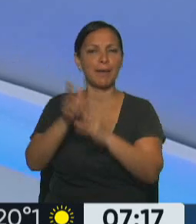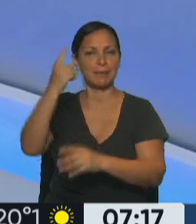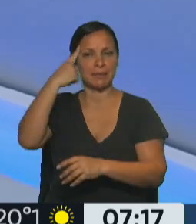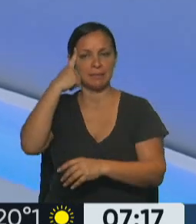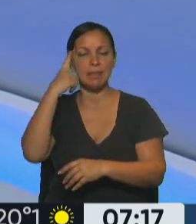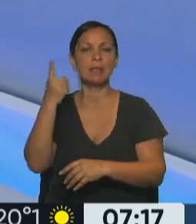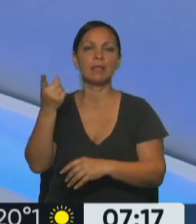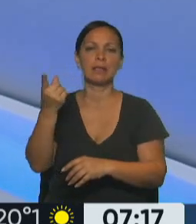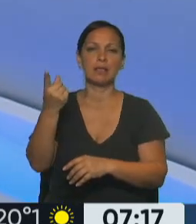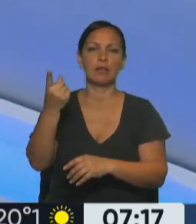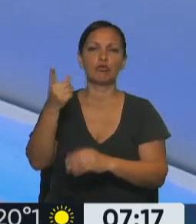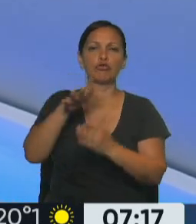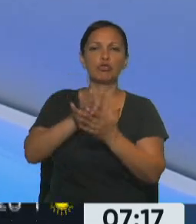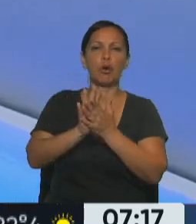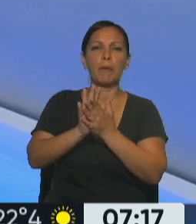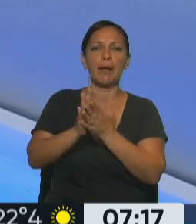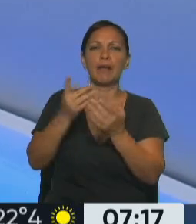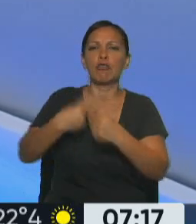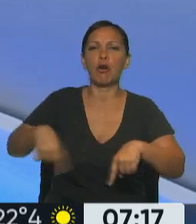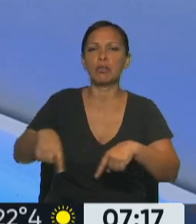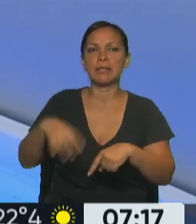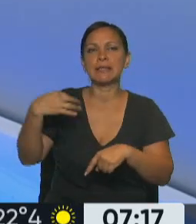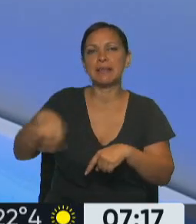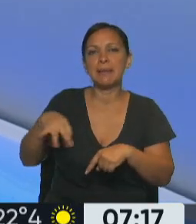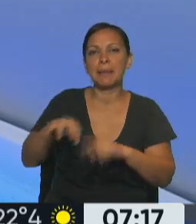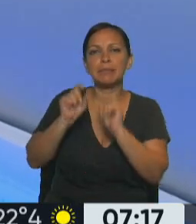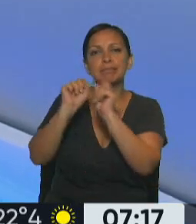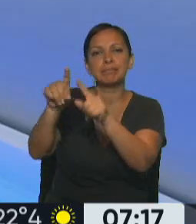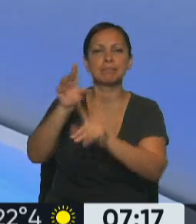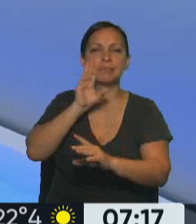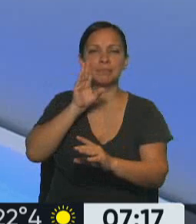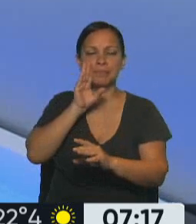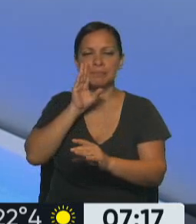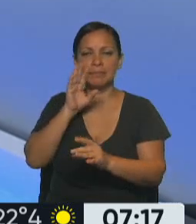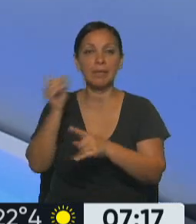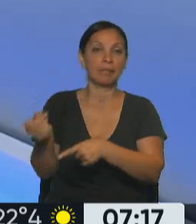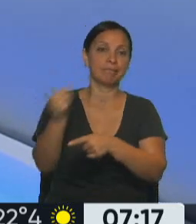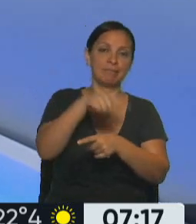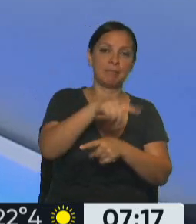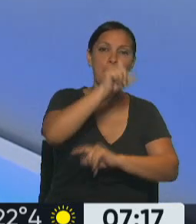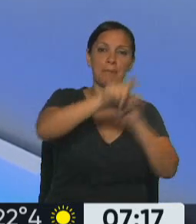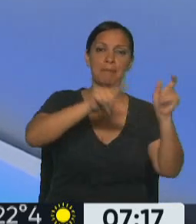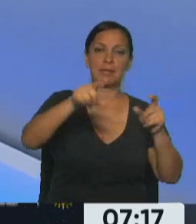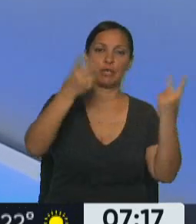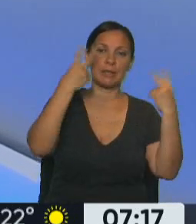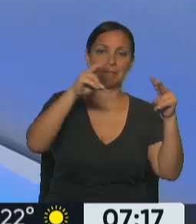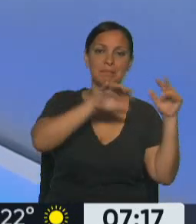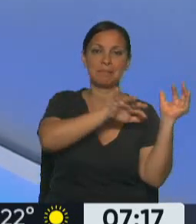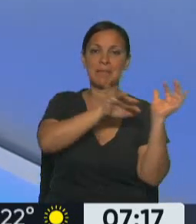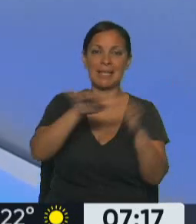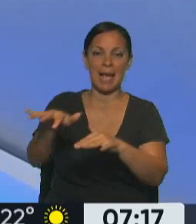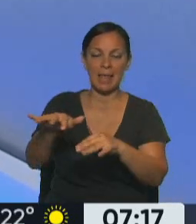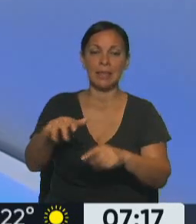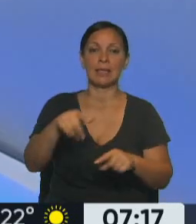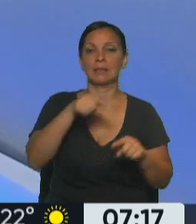sobre lo que debe pasar en Estados Unidos y lo que piensan los migrantes que atraviesan casi todo Centroamérica